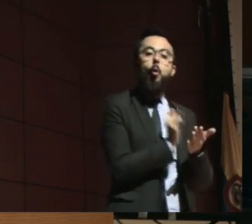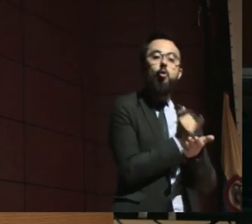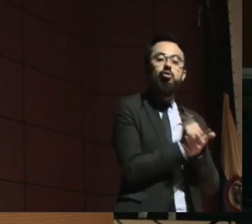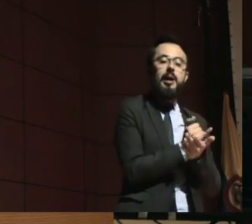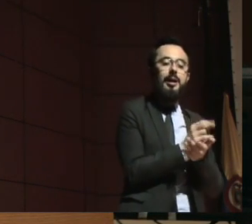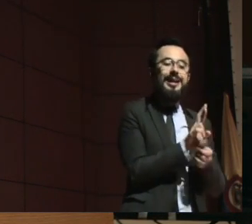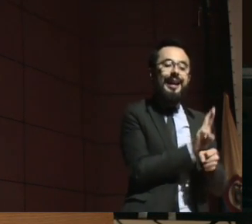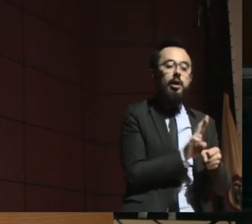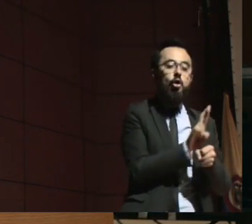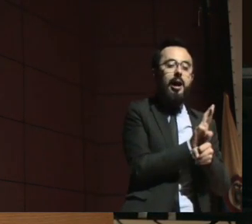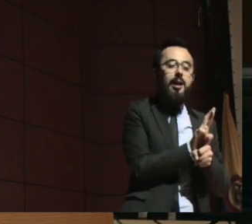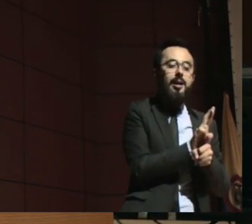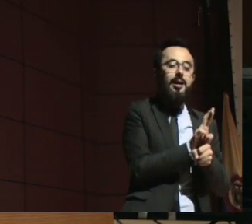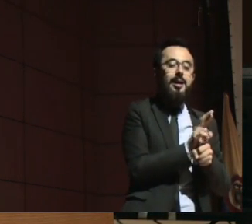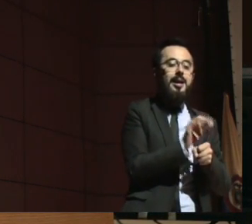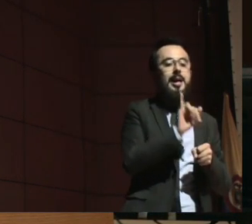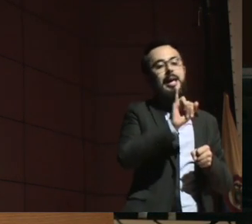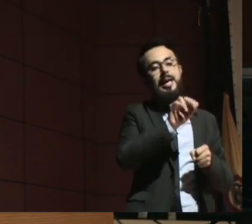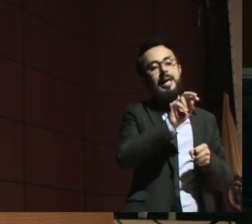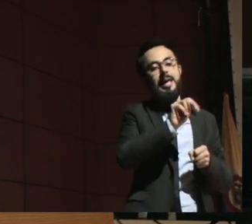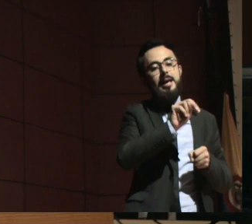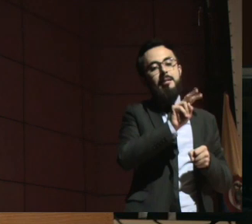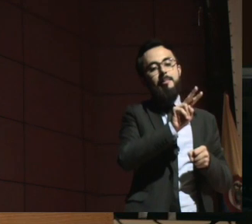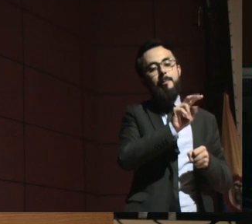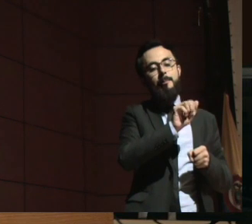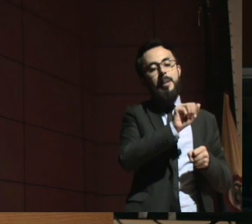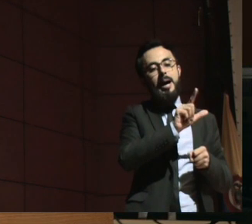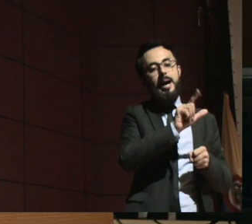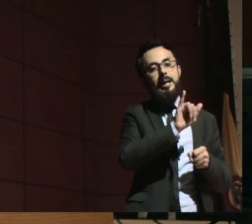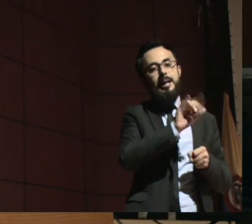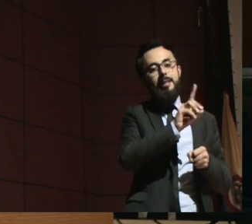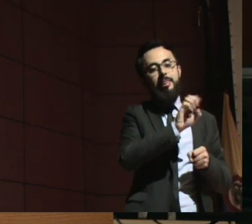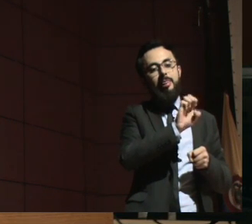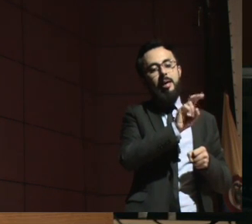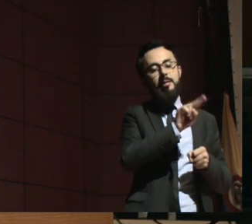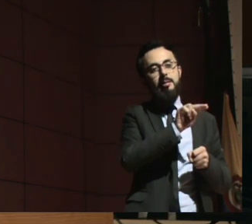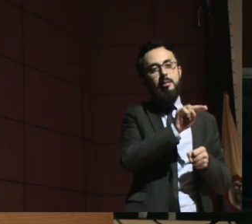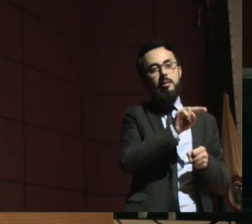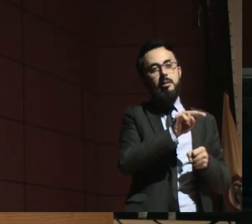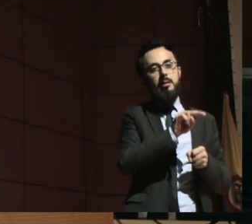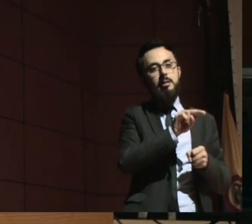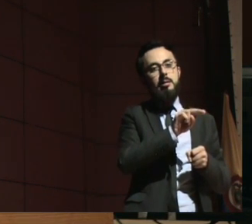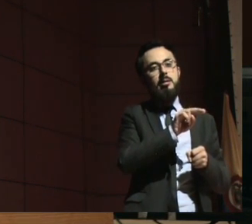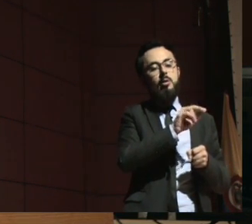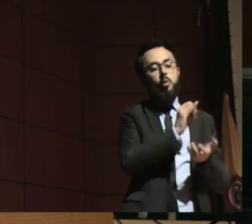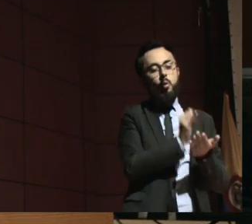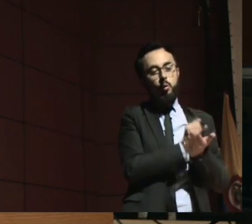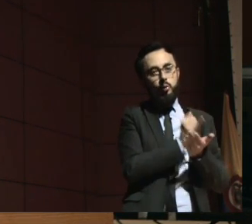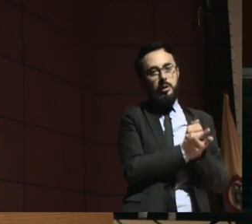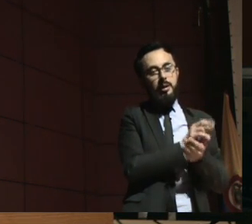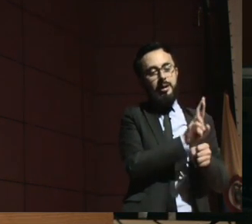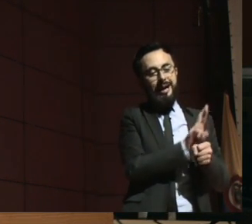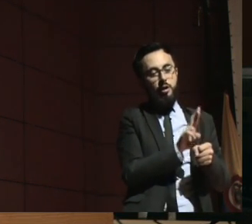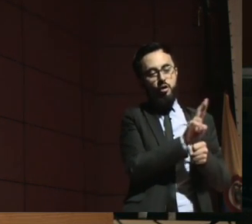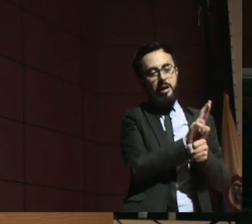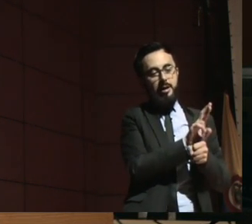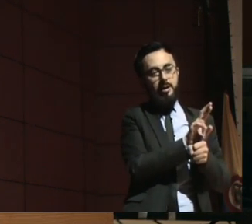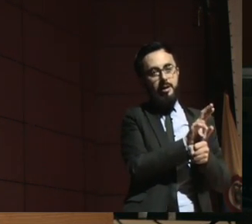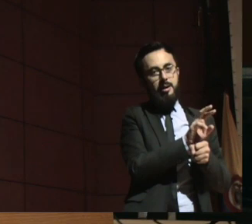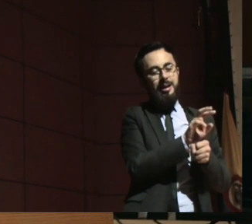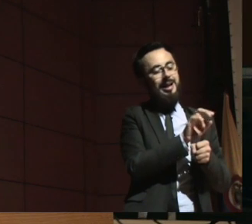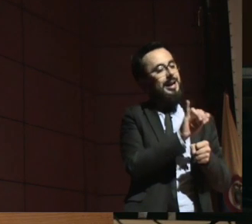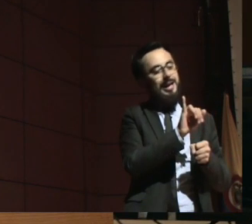es como está planteado, donde se certifica que la persona tiene discapacidad y una certificación de dependencia